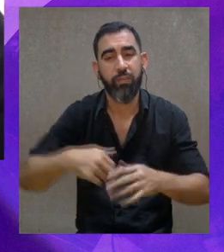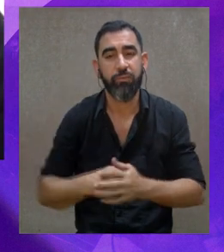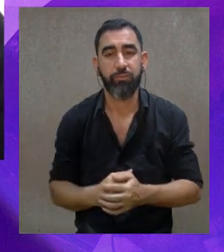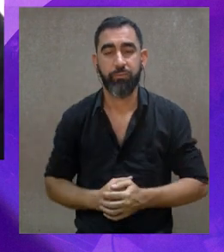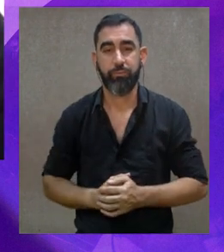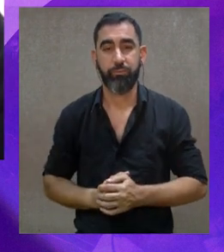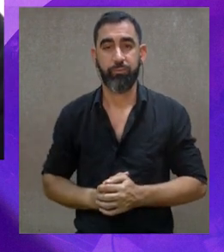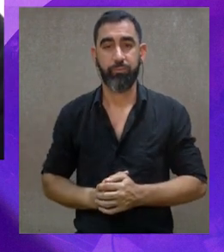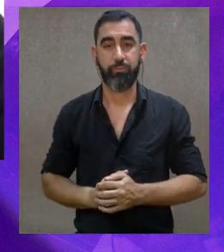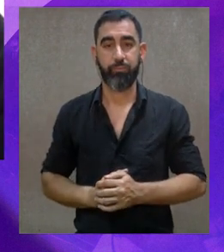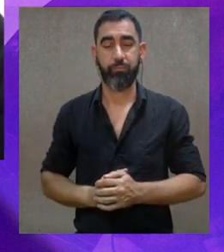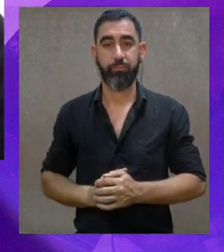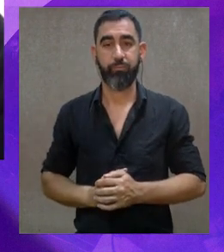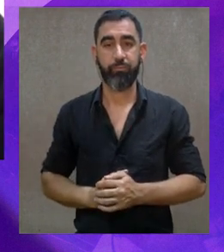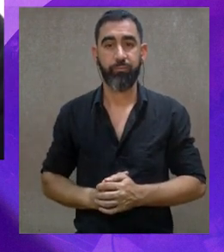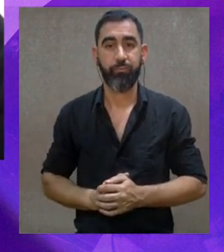lo realmente importante.